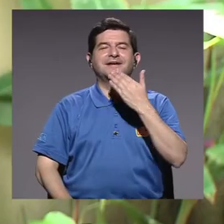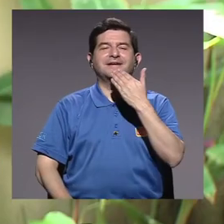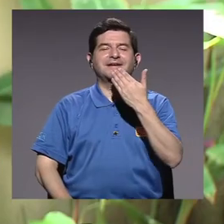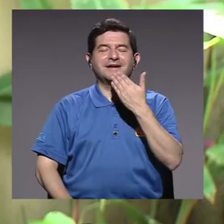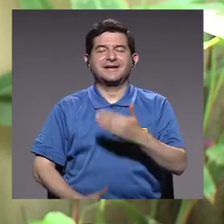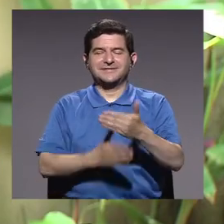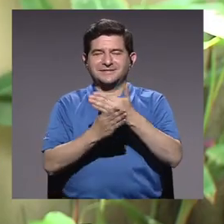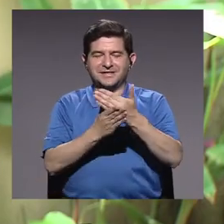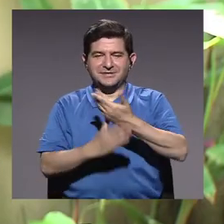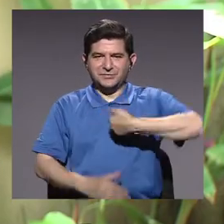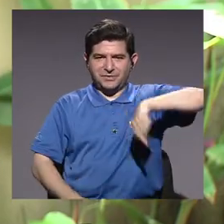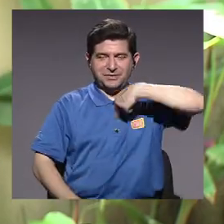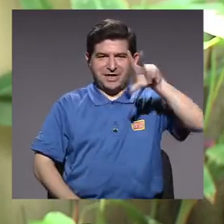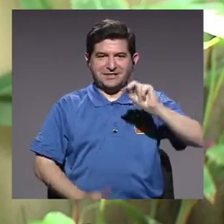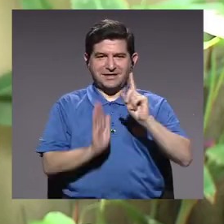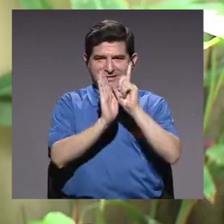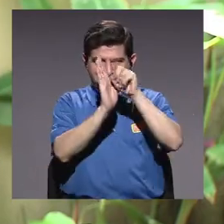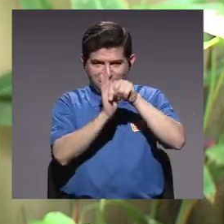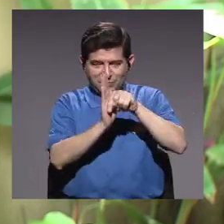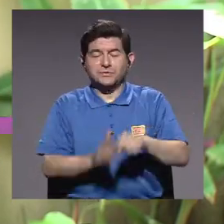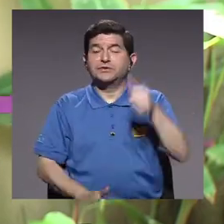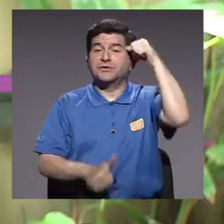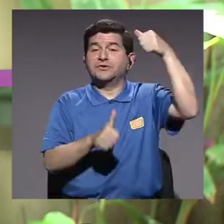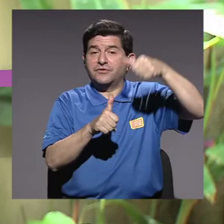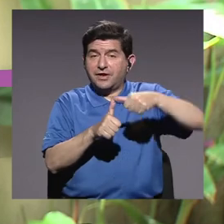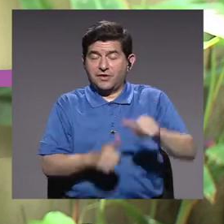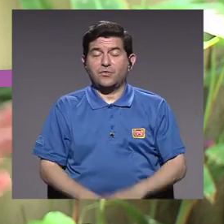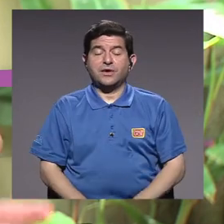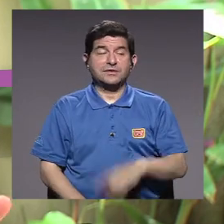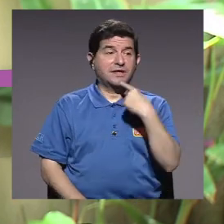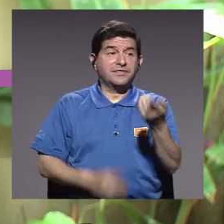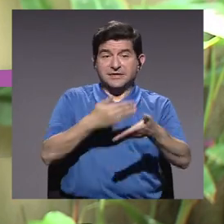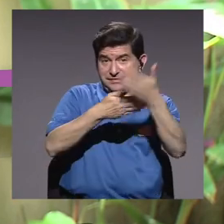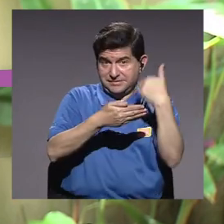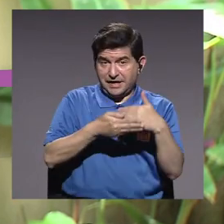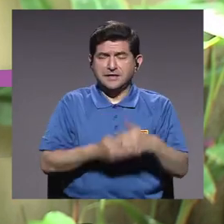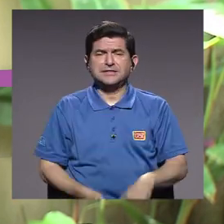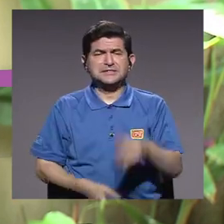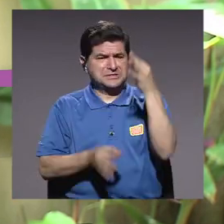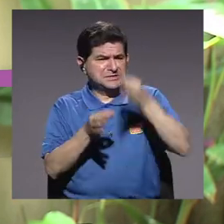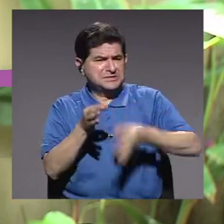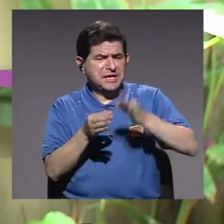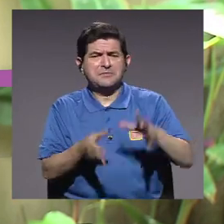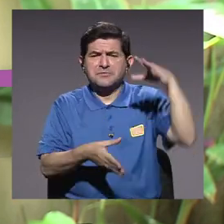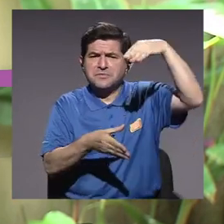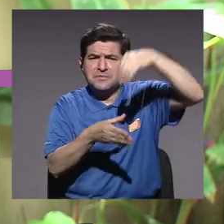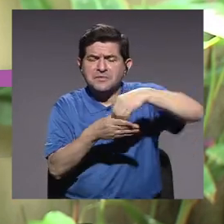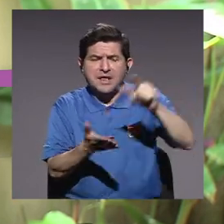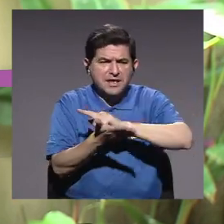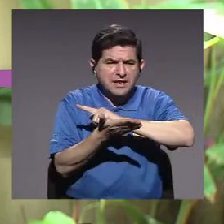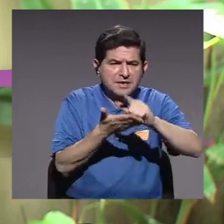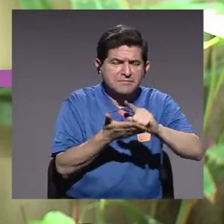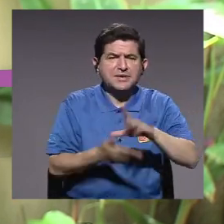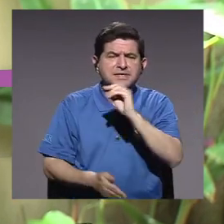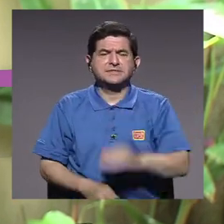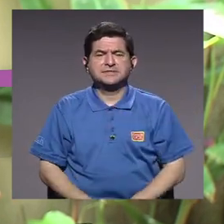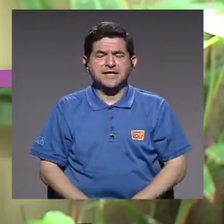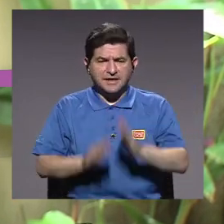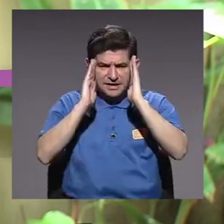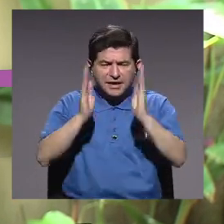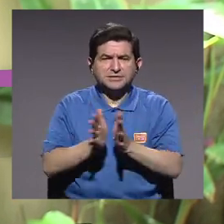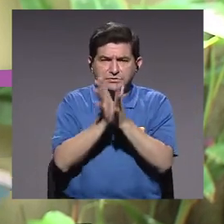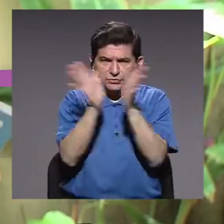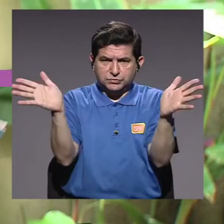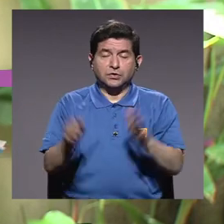Gracias por compartir con nosotros esta media hora. Recuerde, como nos han indicado, que es muy sencillo involucrarse en la limpieza y el